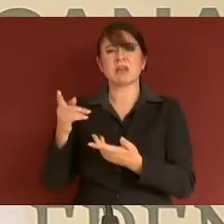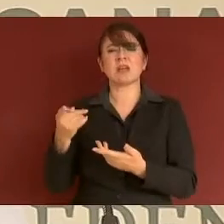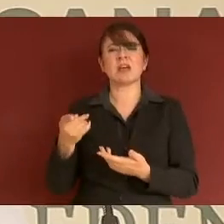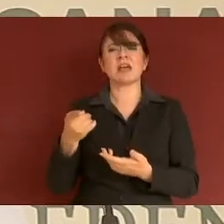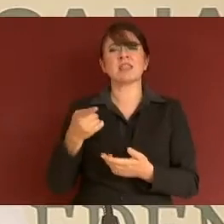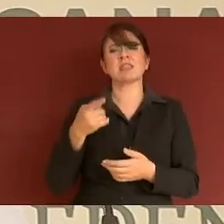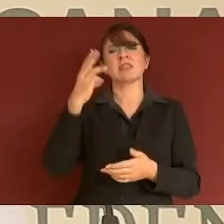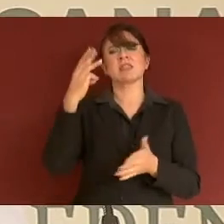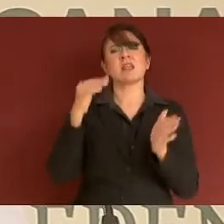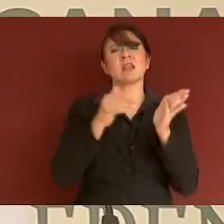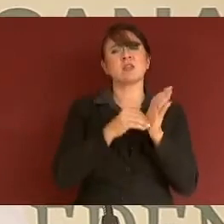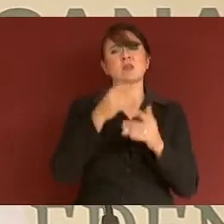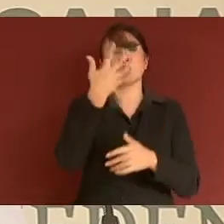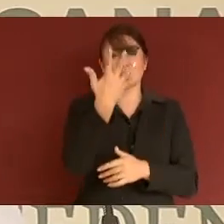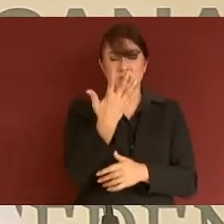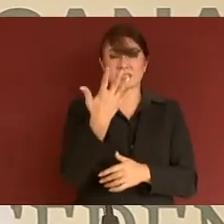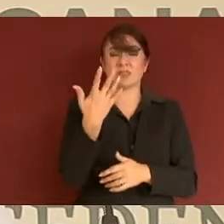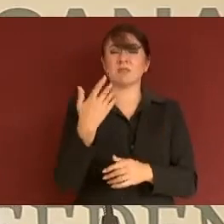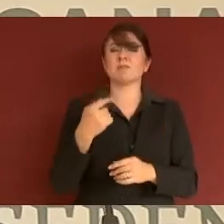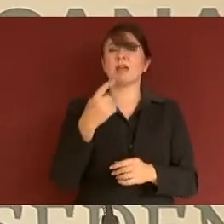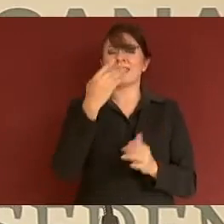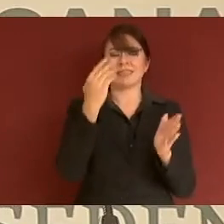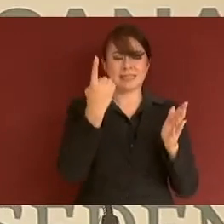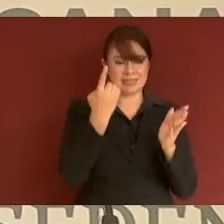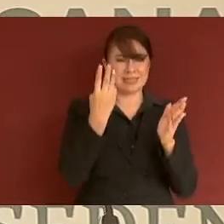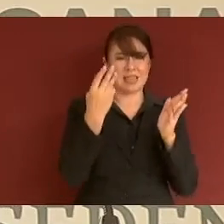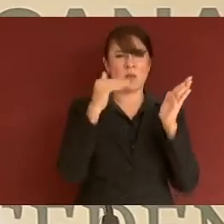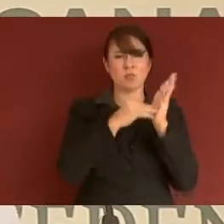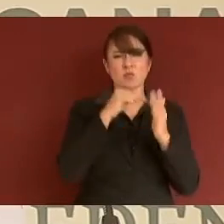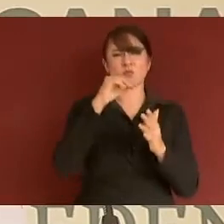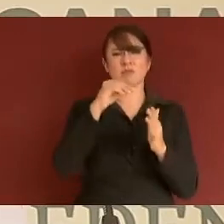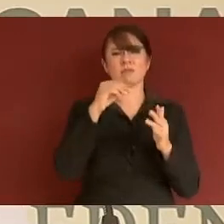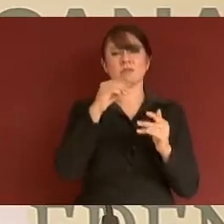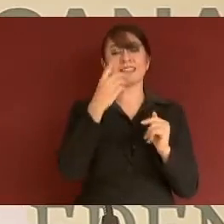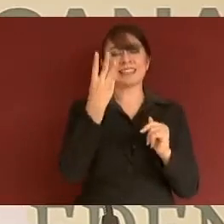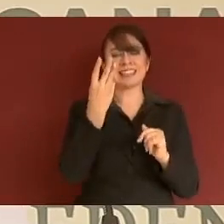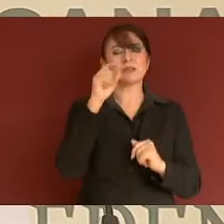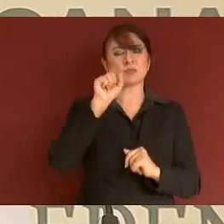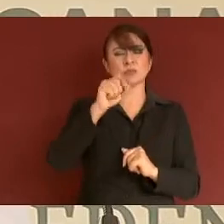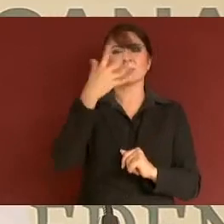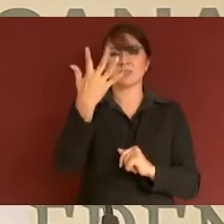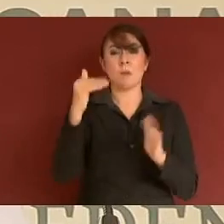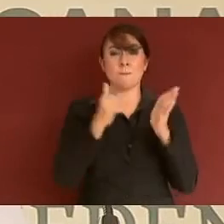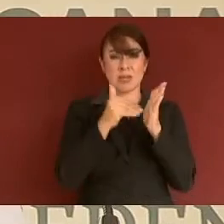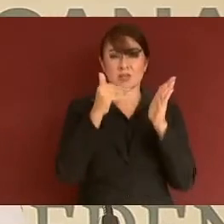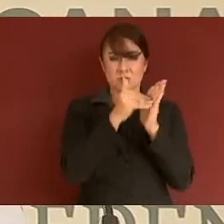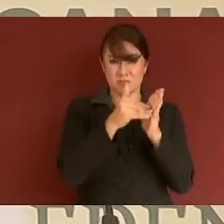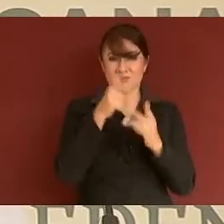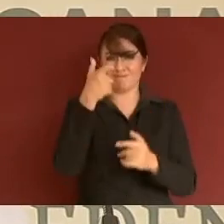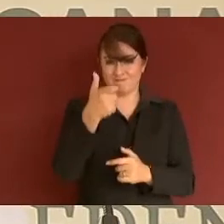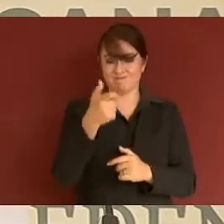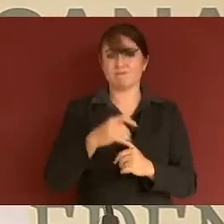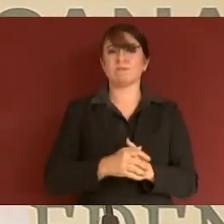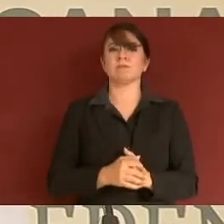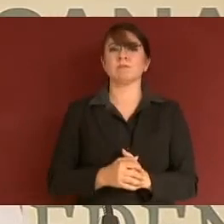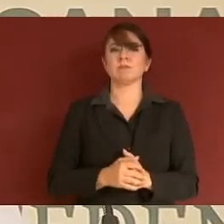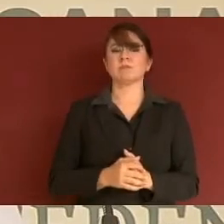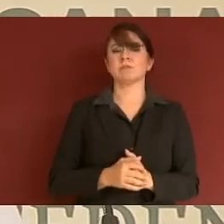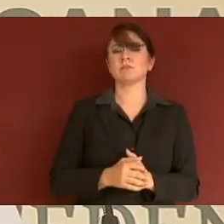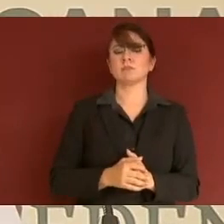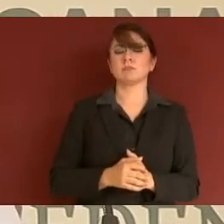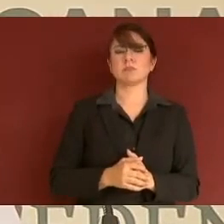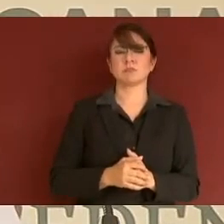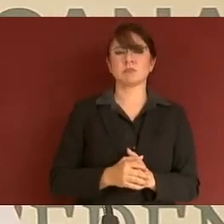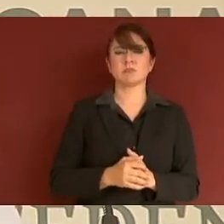.5 millones de pesos. En el Nayar, que usted nos encargó, señor presidente, si recordará, ya tenemos el proyecto ejecutivo del